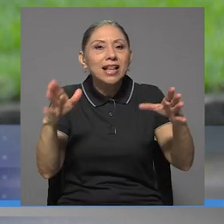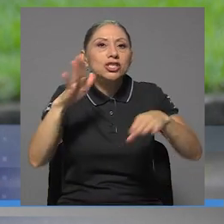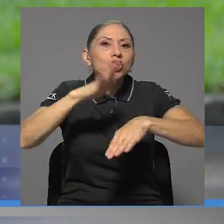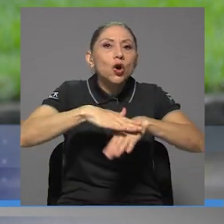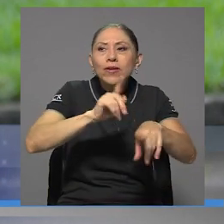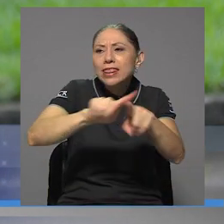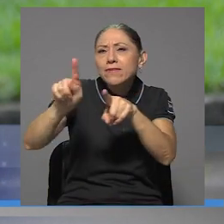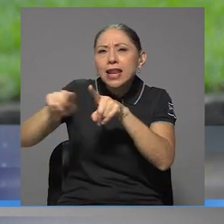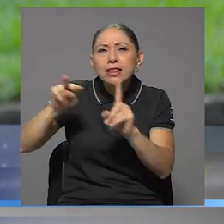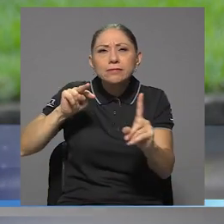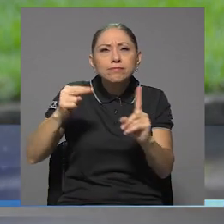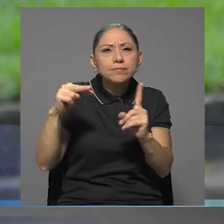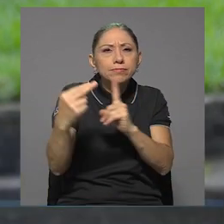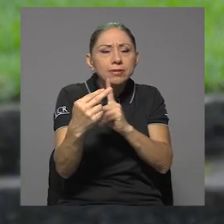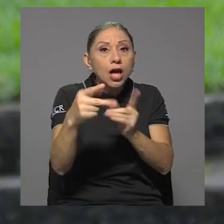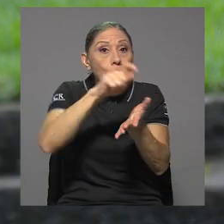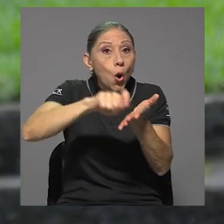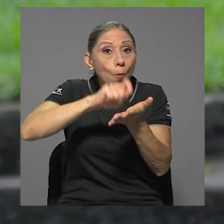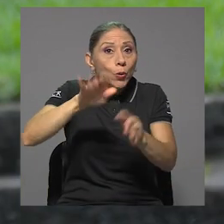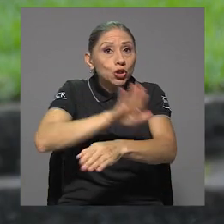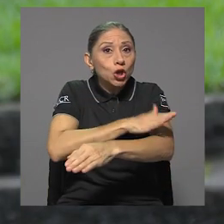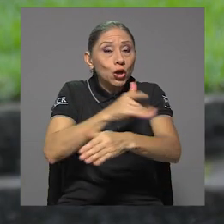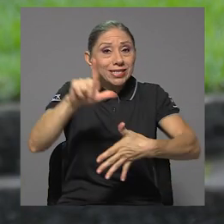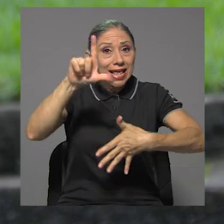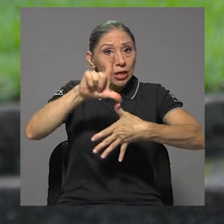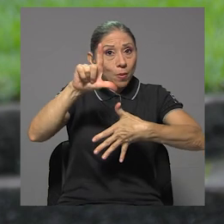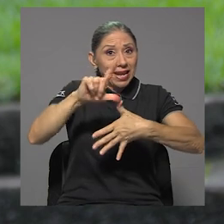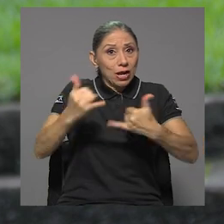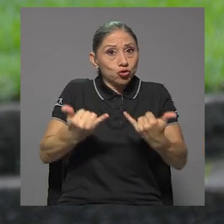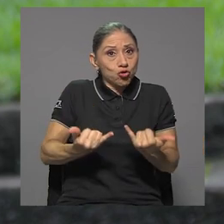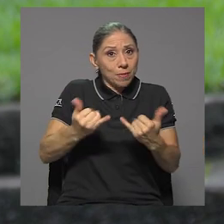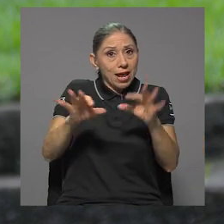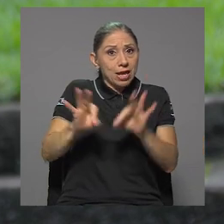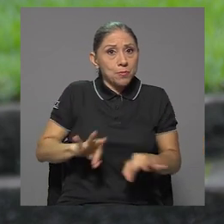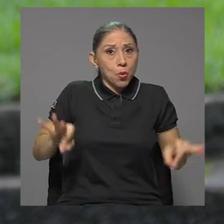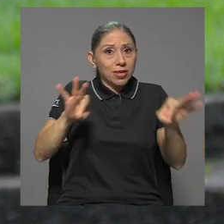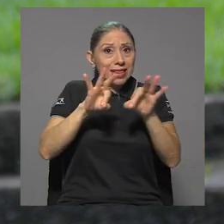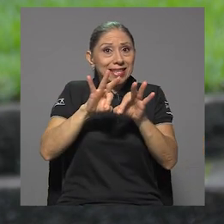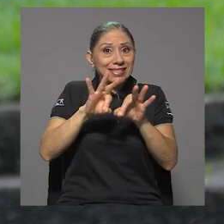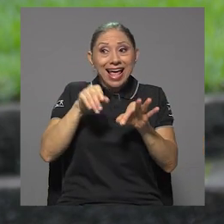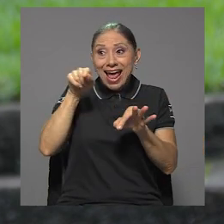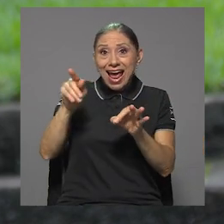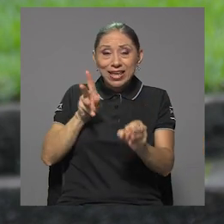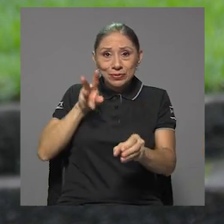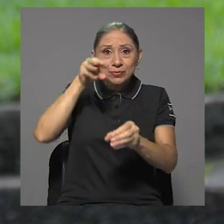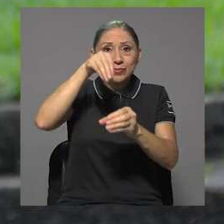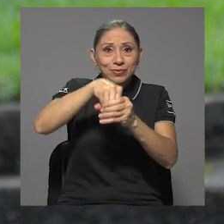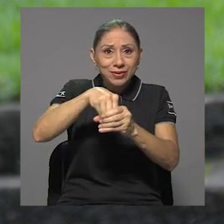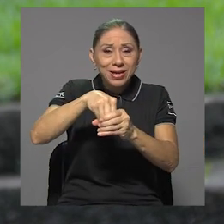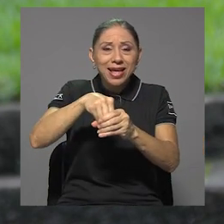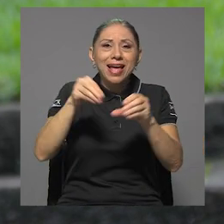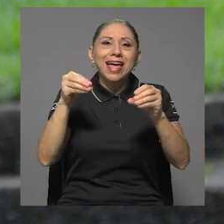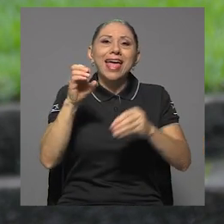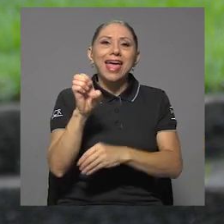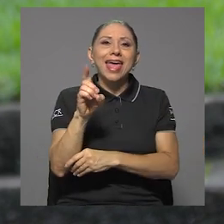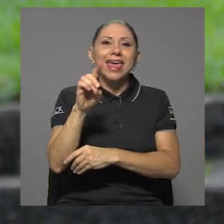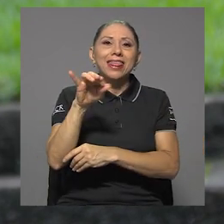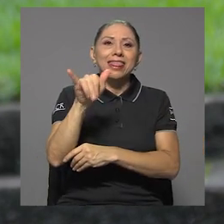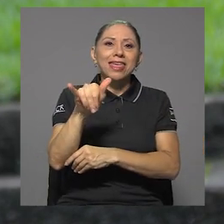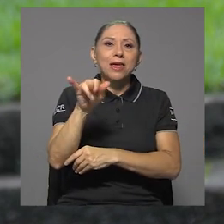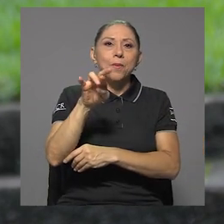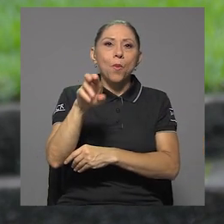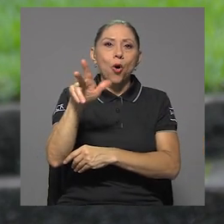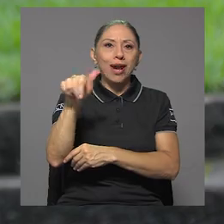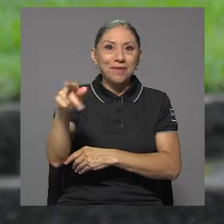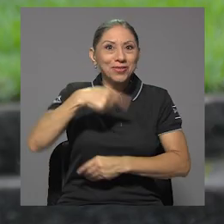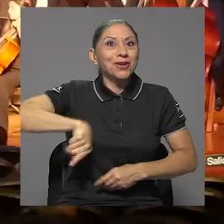compositores latinoamericanos contemporáneos importantes. Entre ellos va a estar el maestro Eddy Mora, vamos a